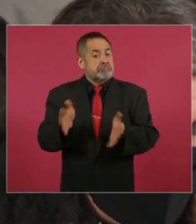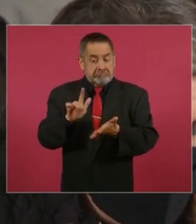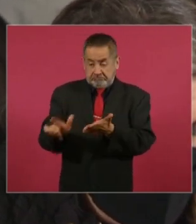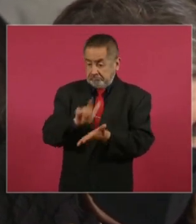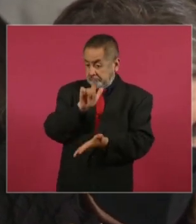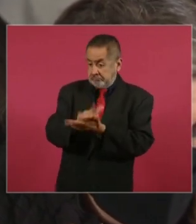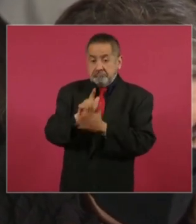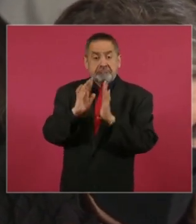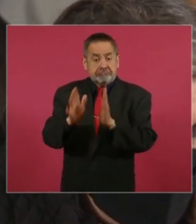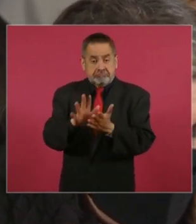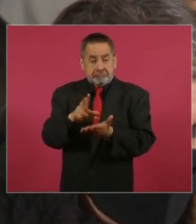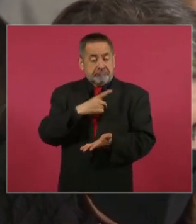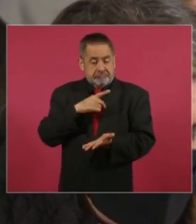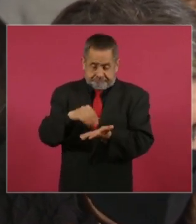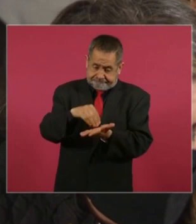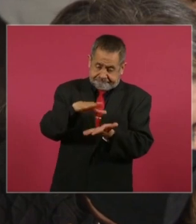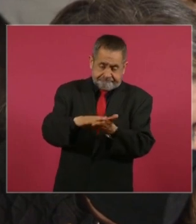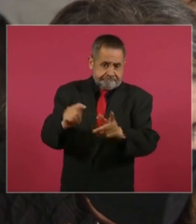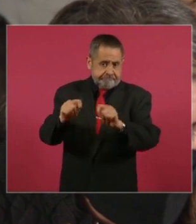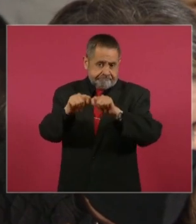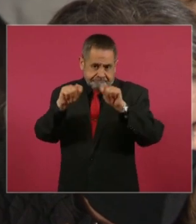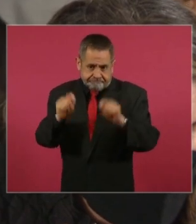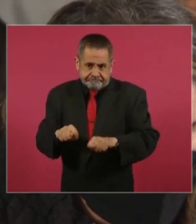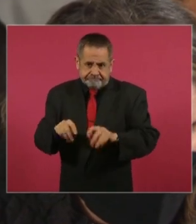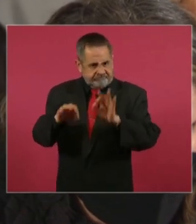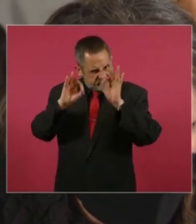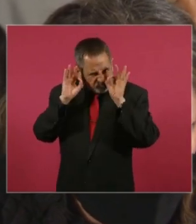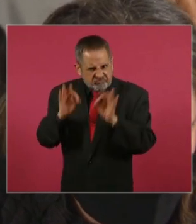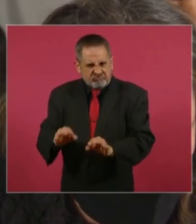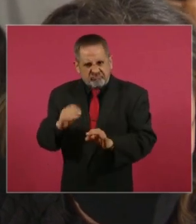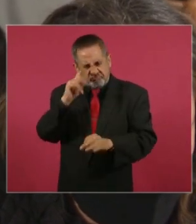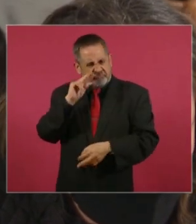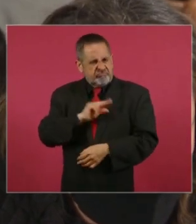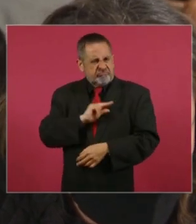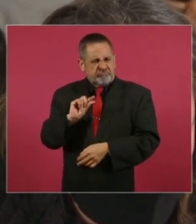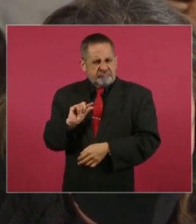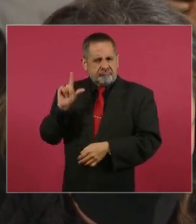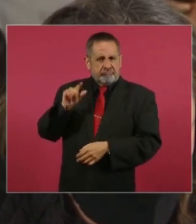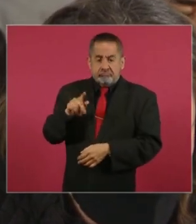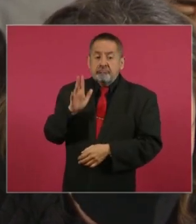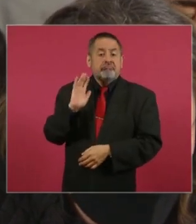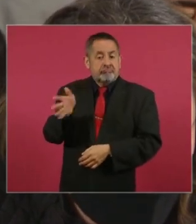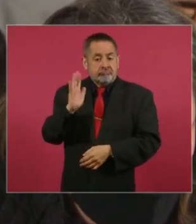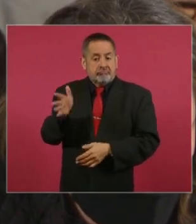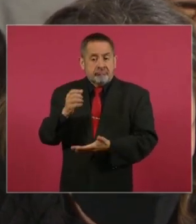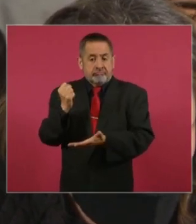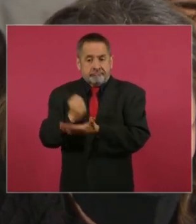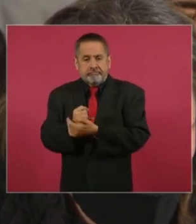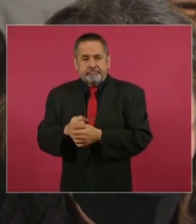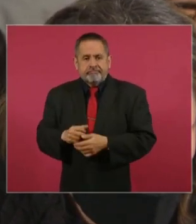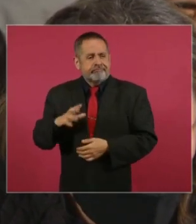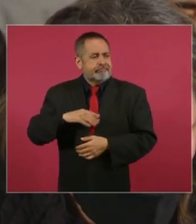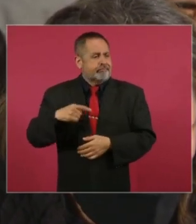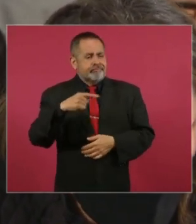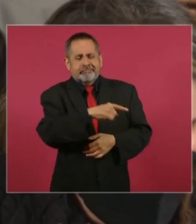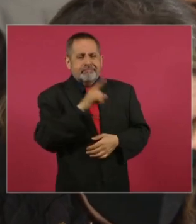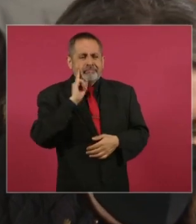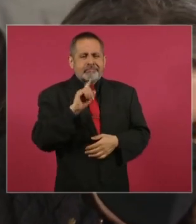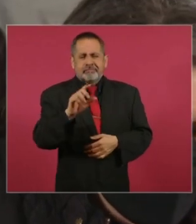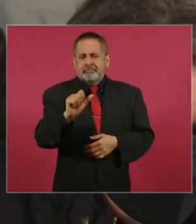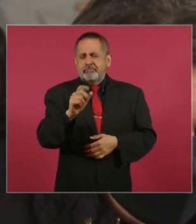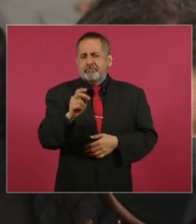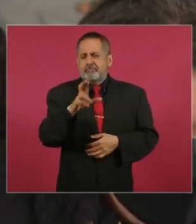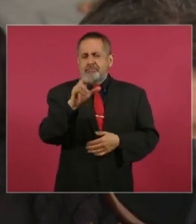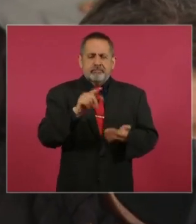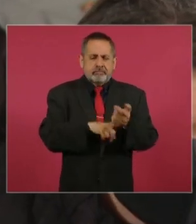que no están debidamente acreditados o para especialistas. Hay un caso de una maestra Dalia Aurora, Orozco Preciado, y la